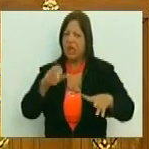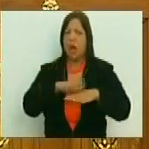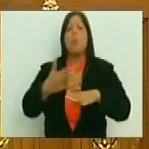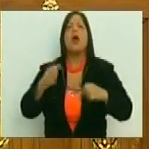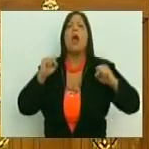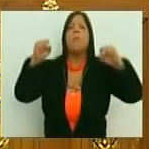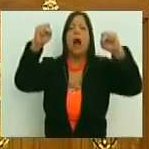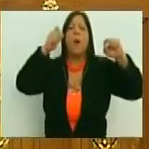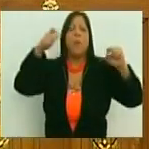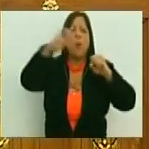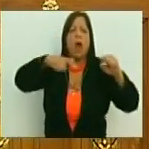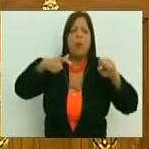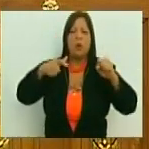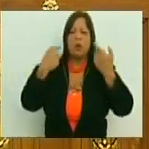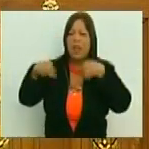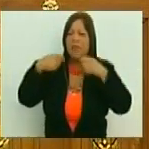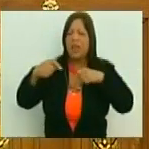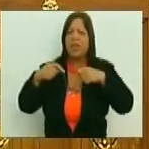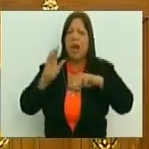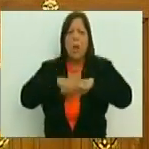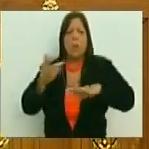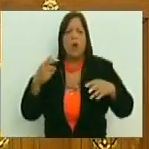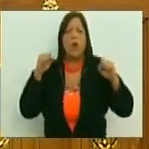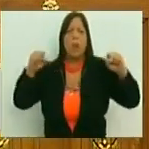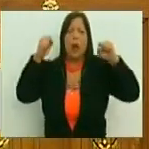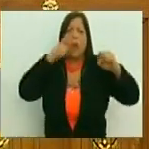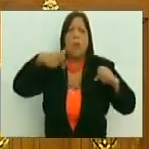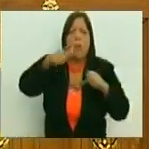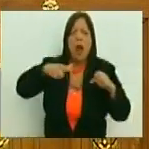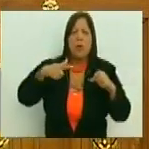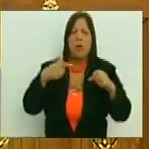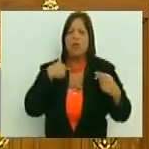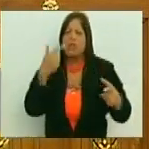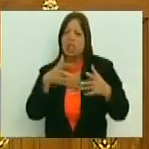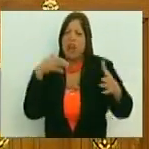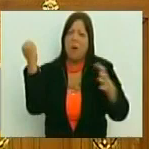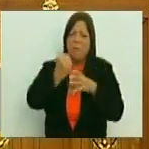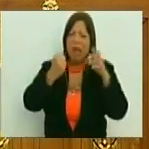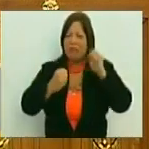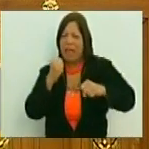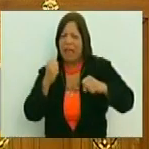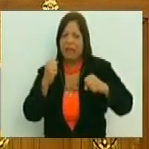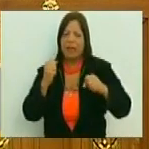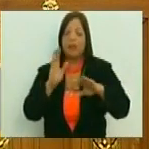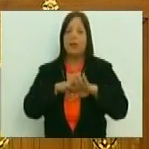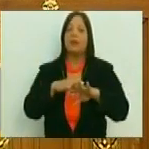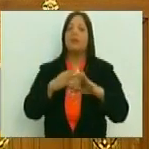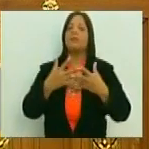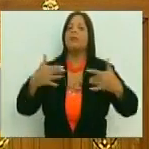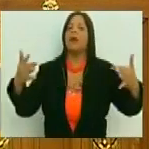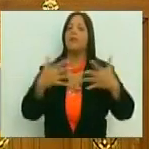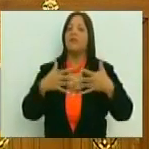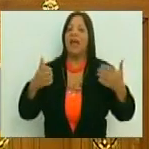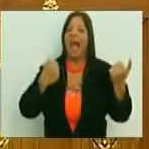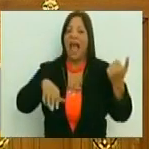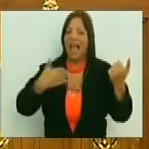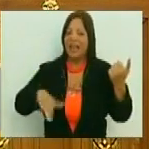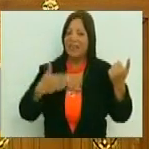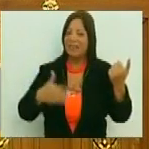bravo pueblo si lo venden, porque dicen bravo pueblo si lo envainan, y parafaseo alí,